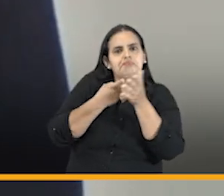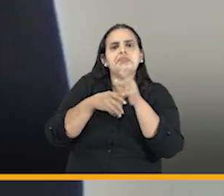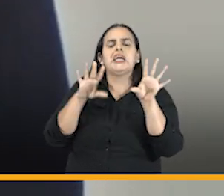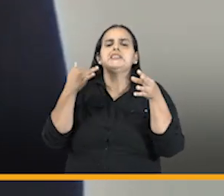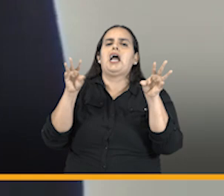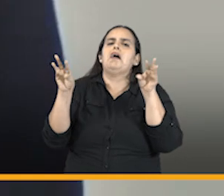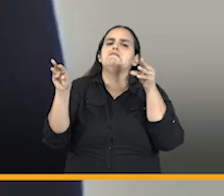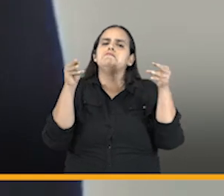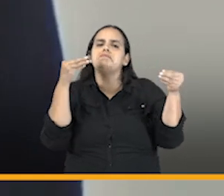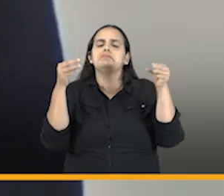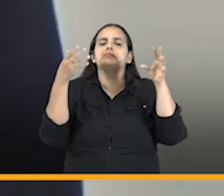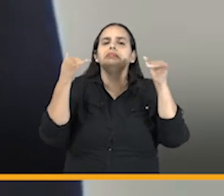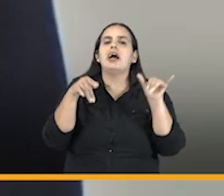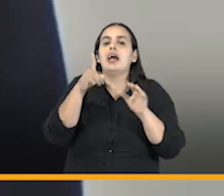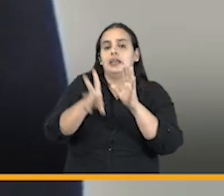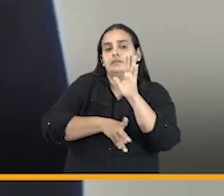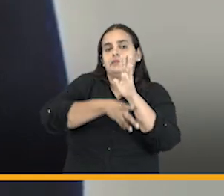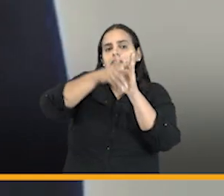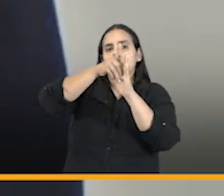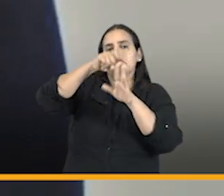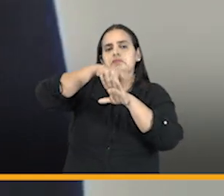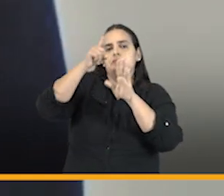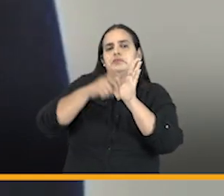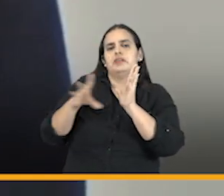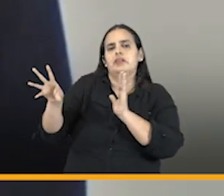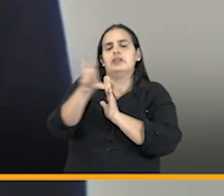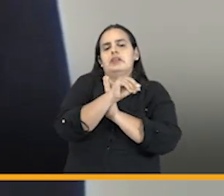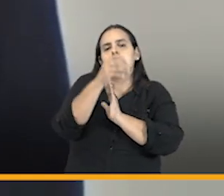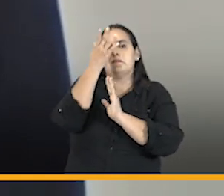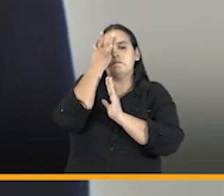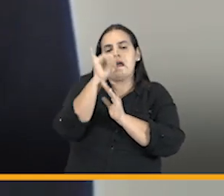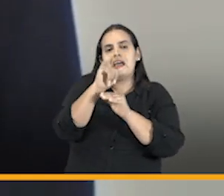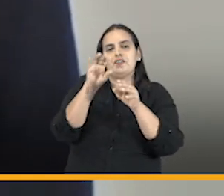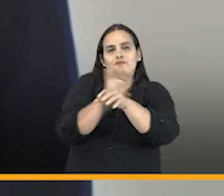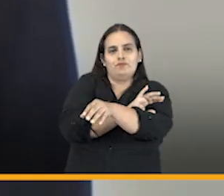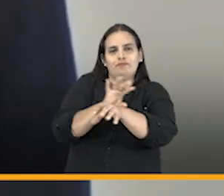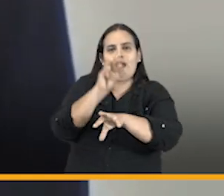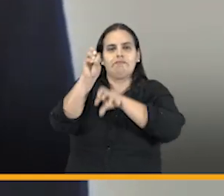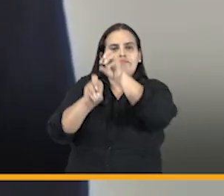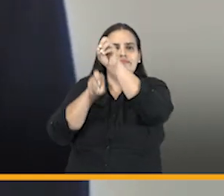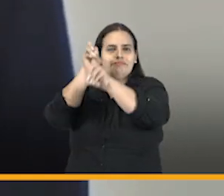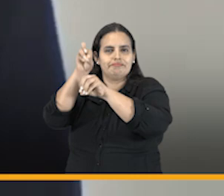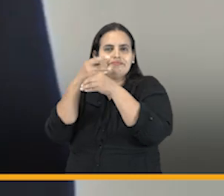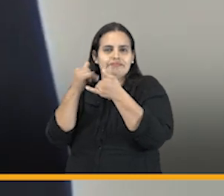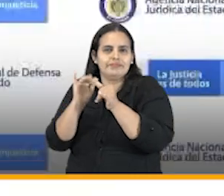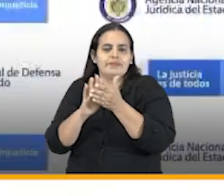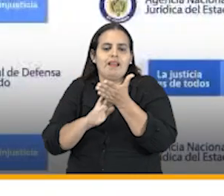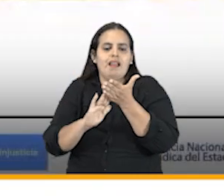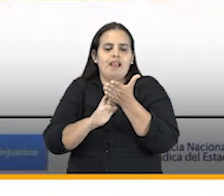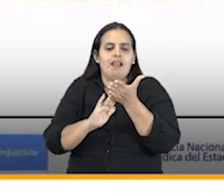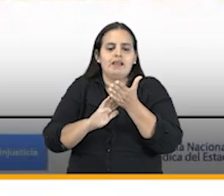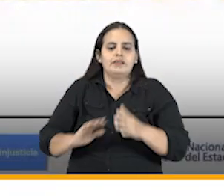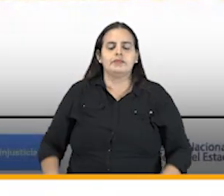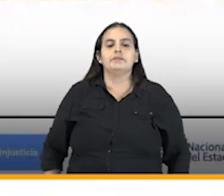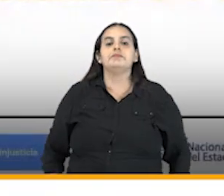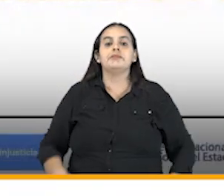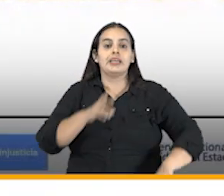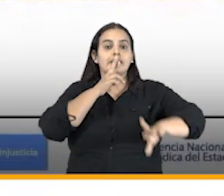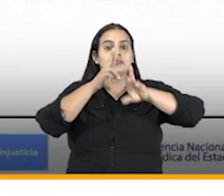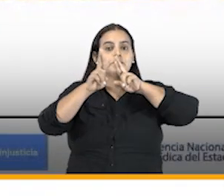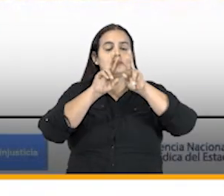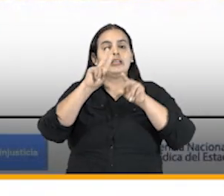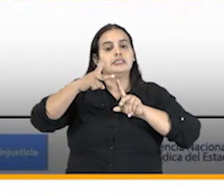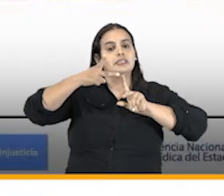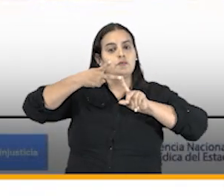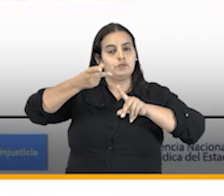esperamos que sean desarrollados con nuestra fábrica de software y nuestro equipo contraparte en los próximos meses con respecto